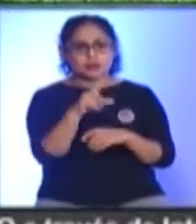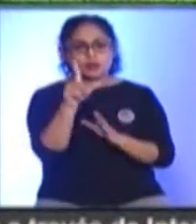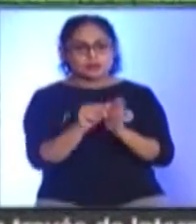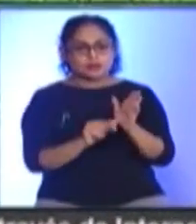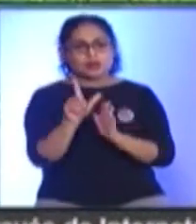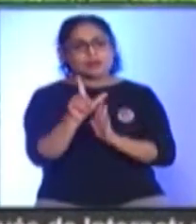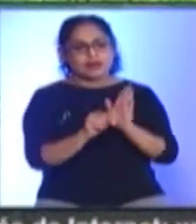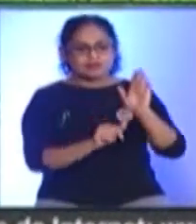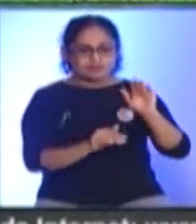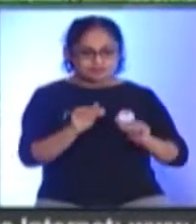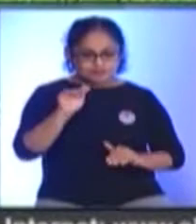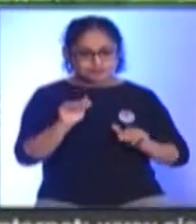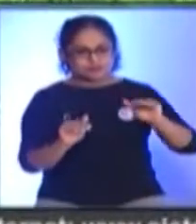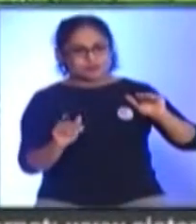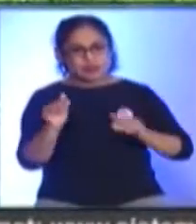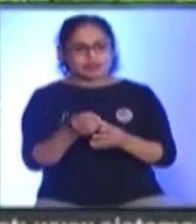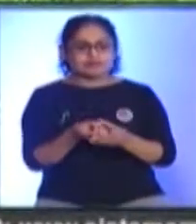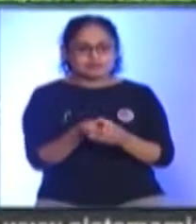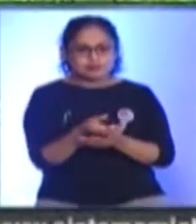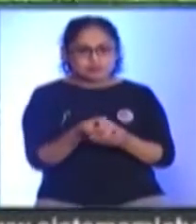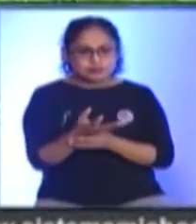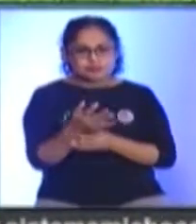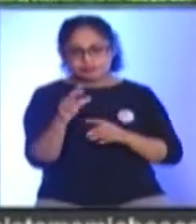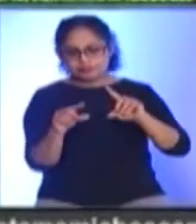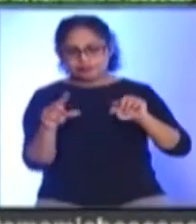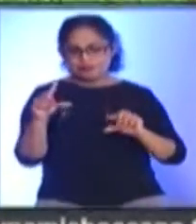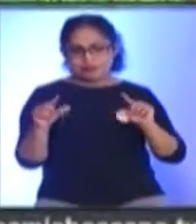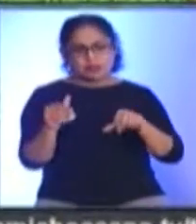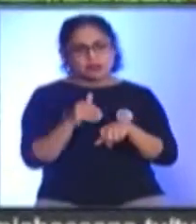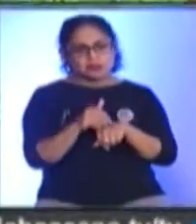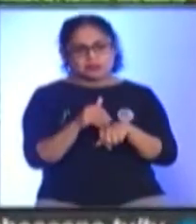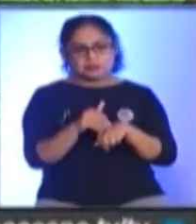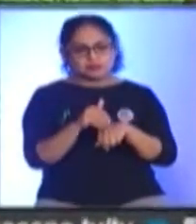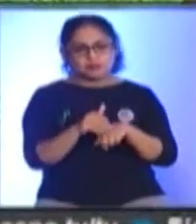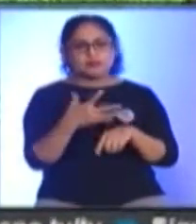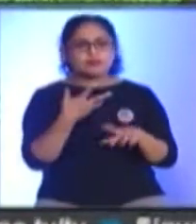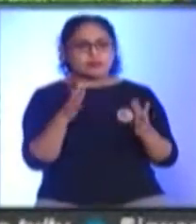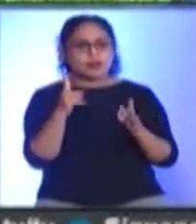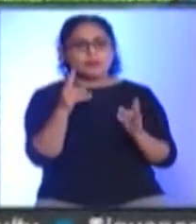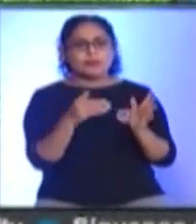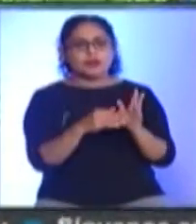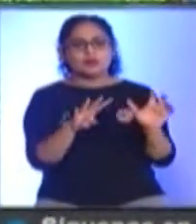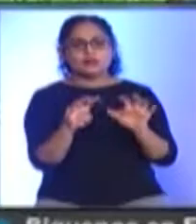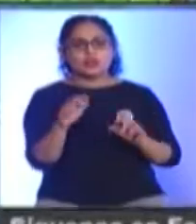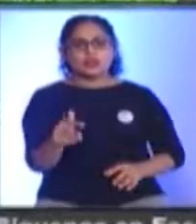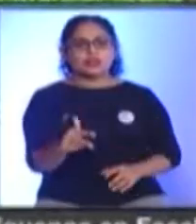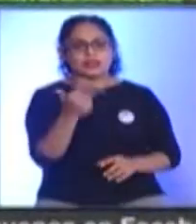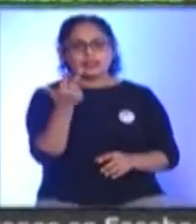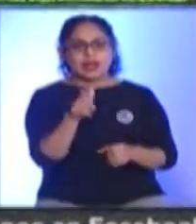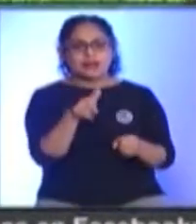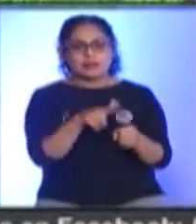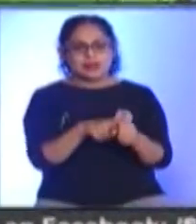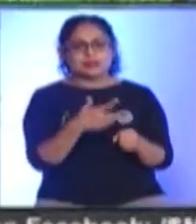bajas Hay nacimientos Se van moviendo Los números Pero nosotros Estamos dejando Un total de 1913 Ejemplares en total